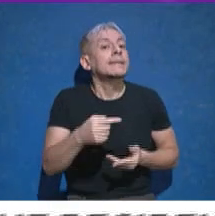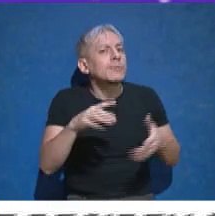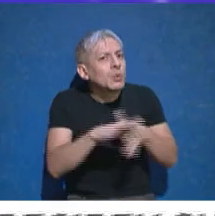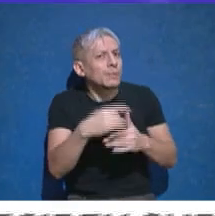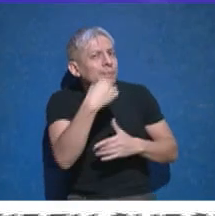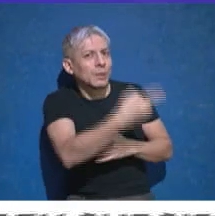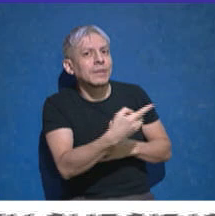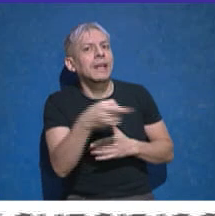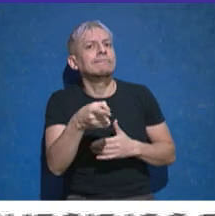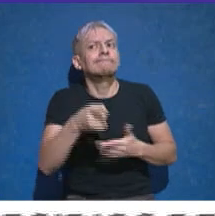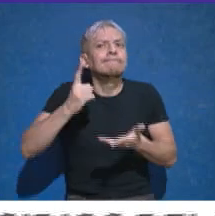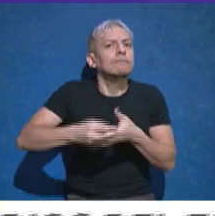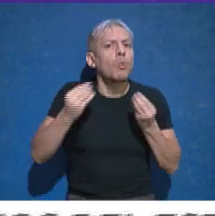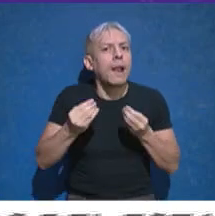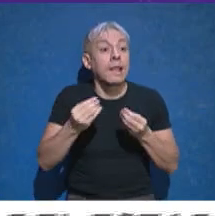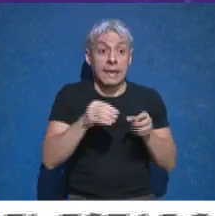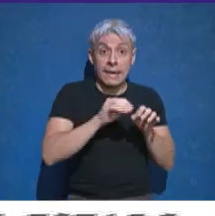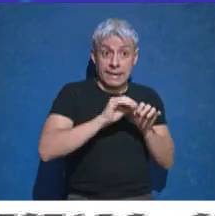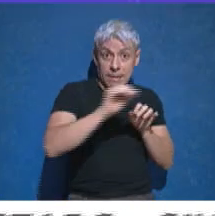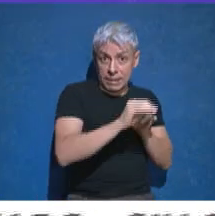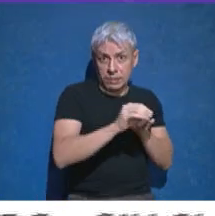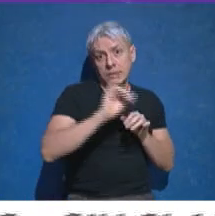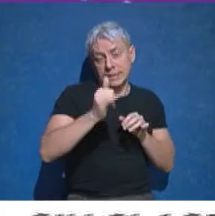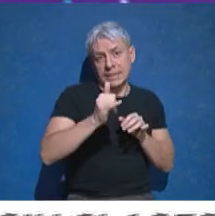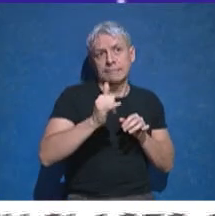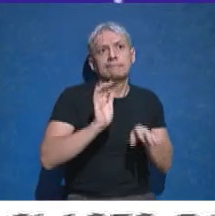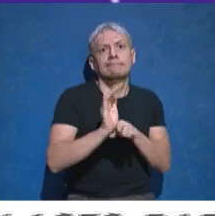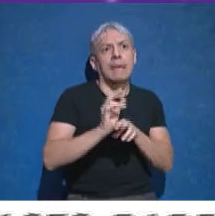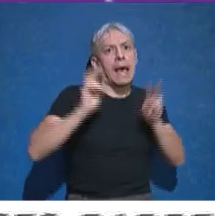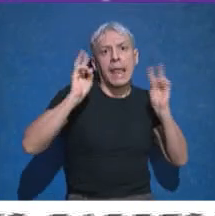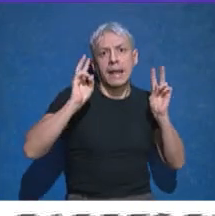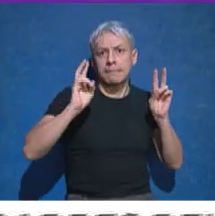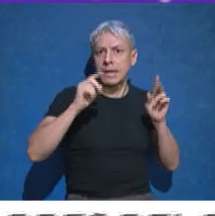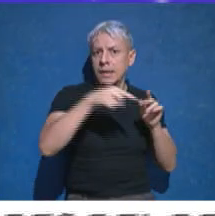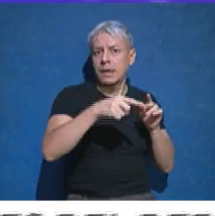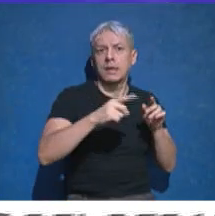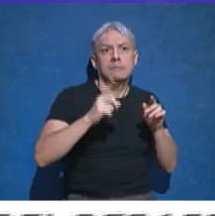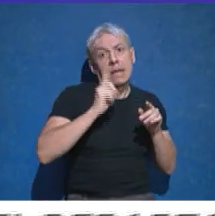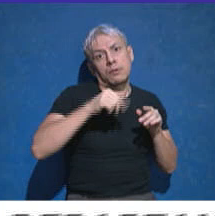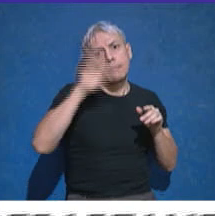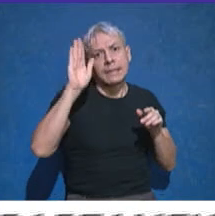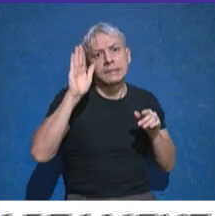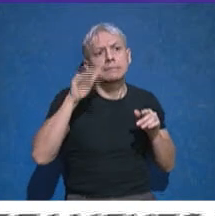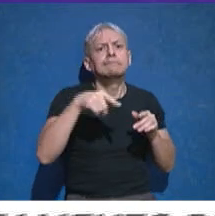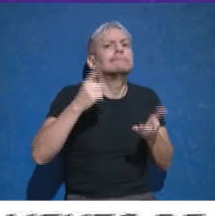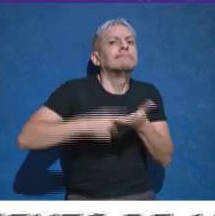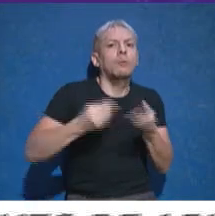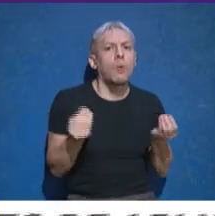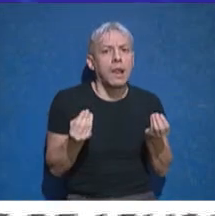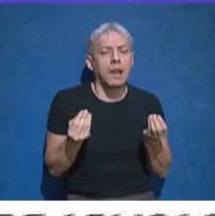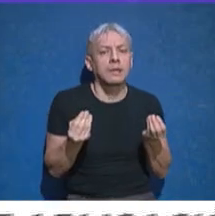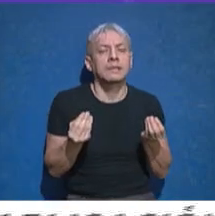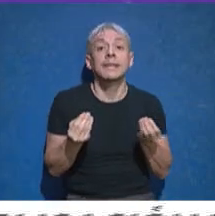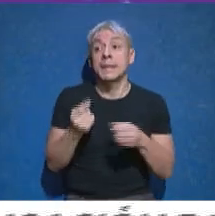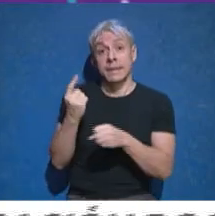adopta con estos departamentos en donde sí hay, digamos, una luz de alarma prendida en relación a los demás? Bueno,